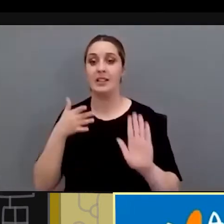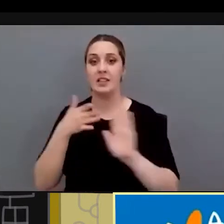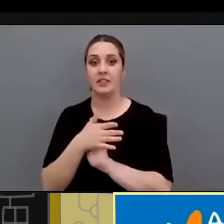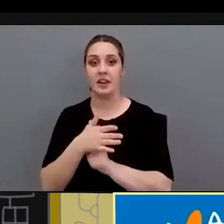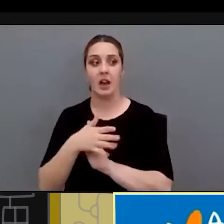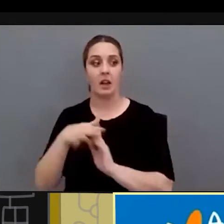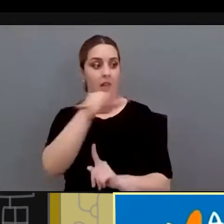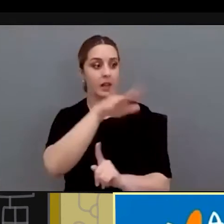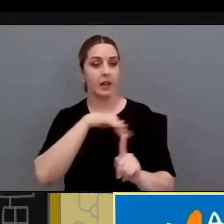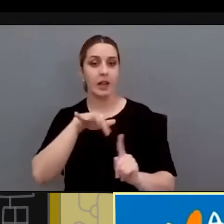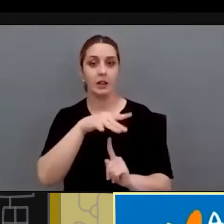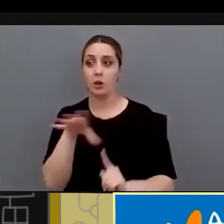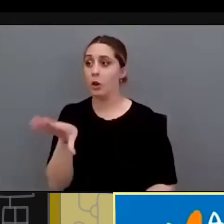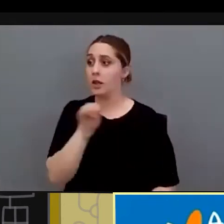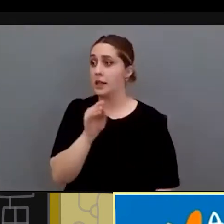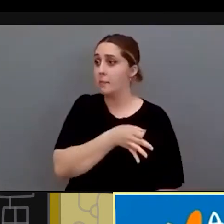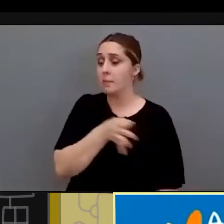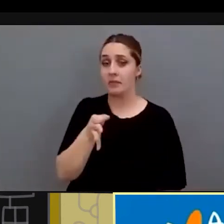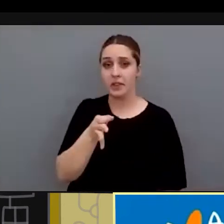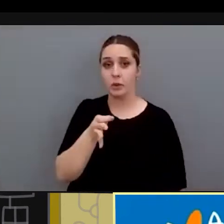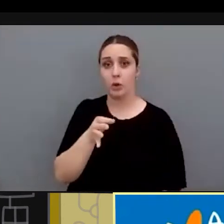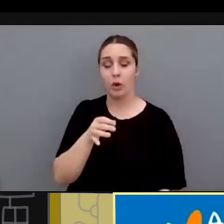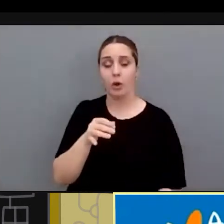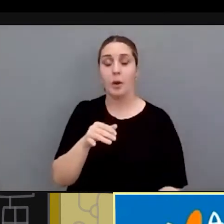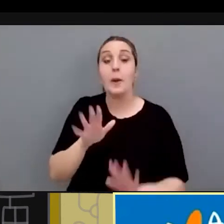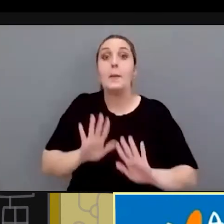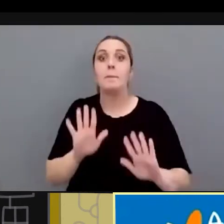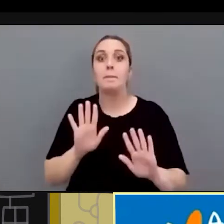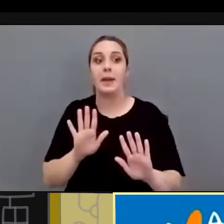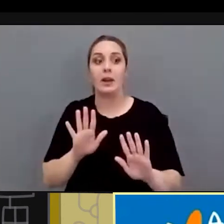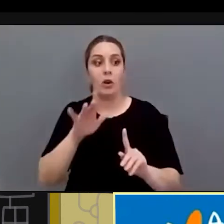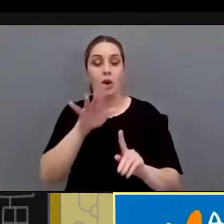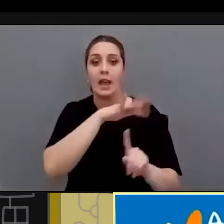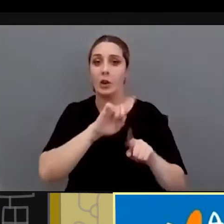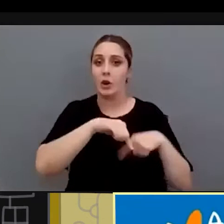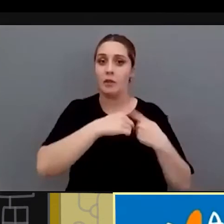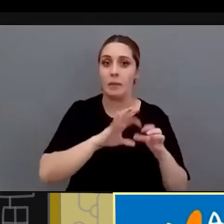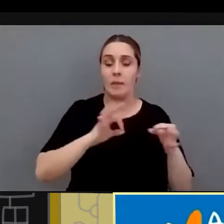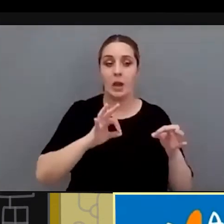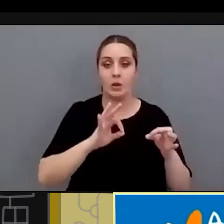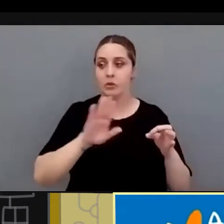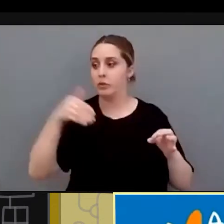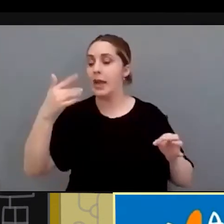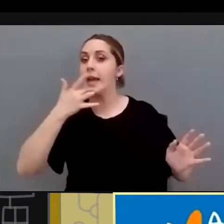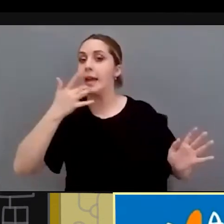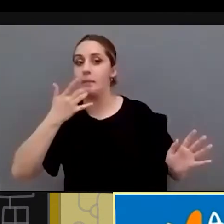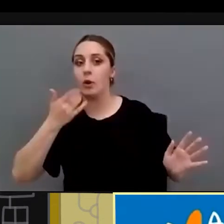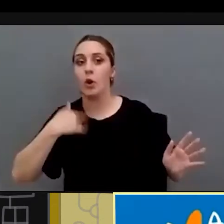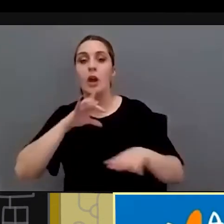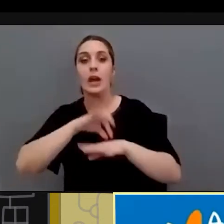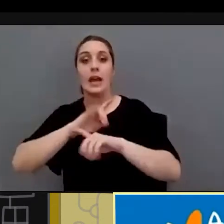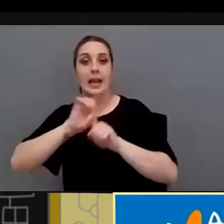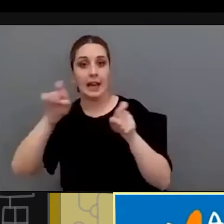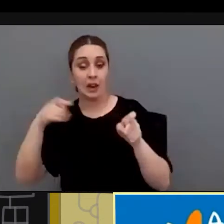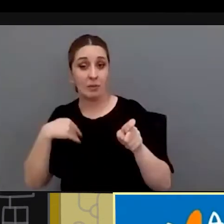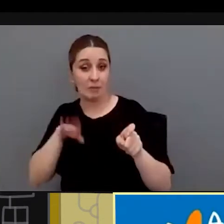cercano se les entienda perfectamente pero fuera de ese entorno cercano véase el ir al ginecólogo del que